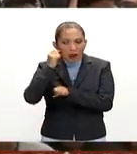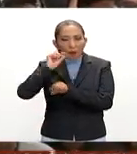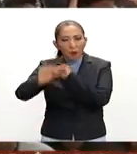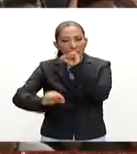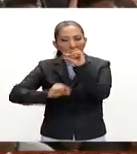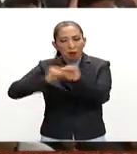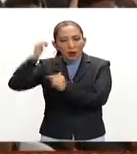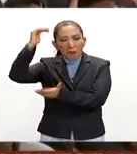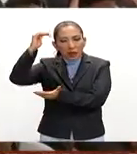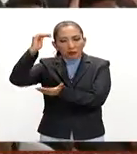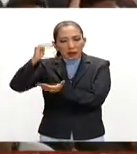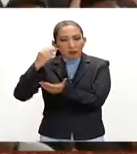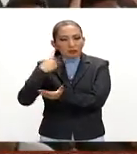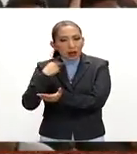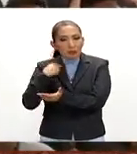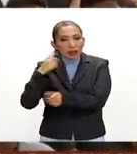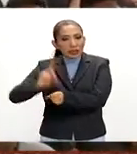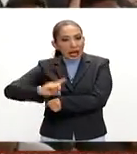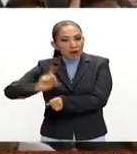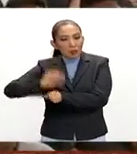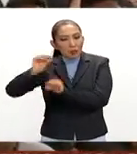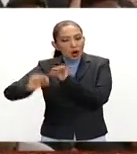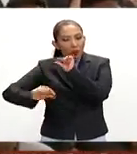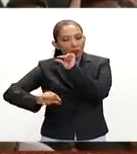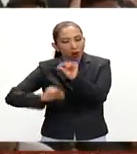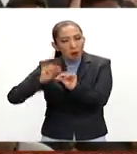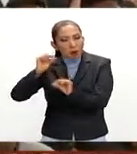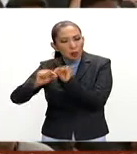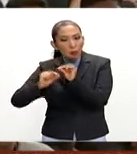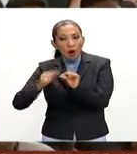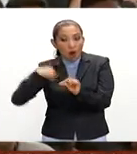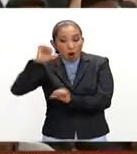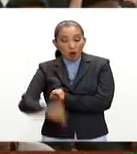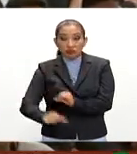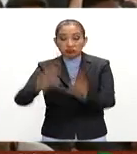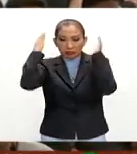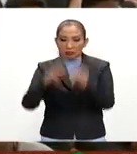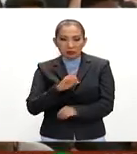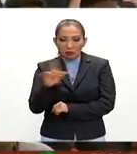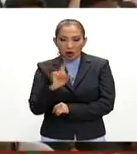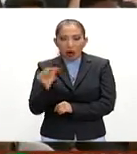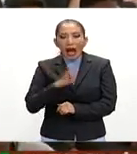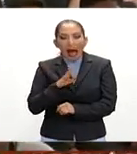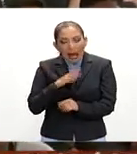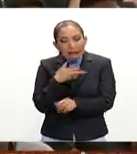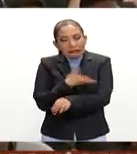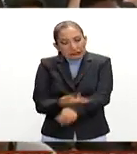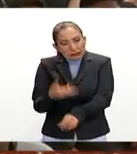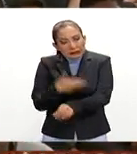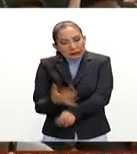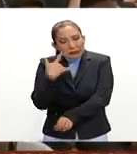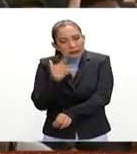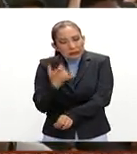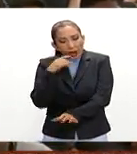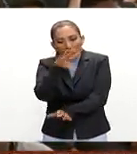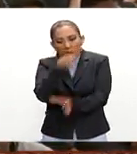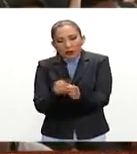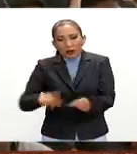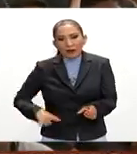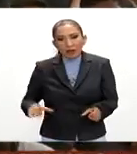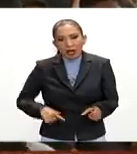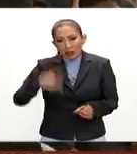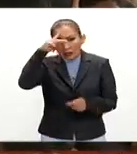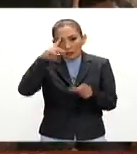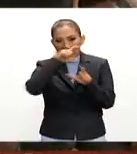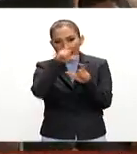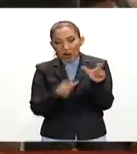bajando el número de homicidios día a día, poco a poco. No hay varitas mágicas, hay un ejercicio, un esfuerzo integral del gobierno de la